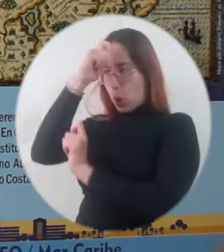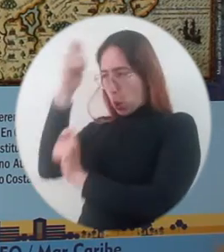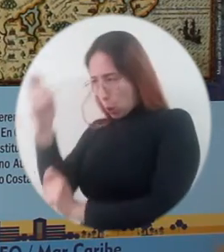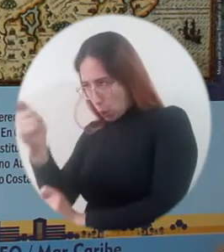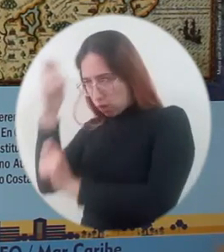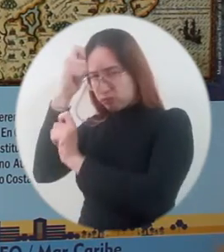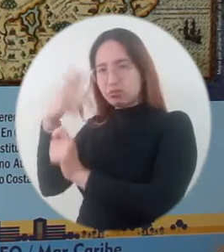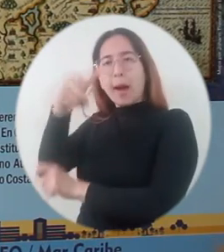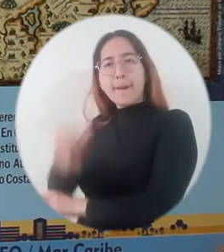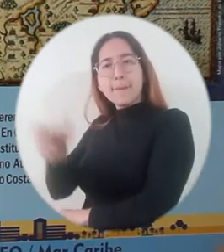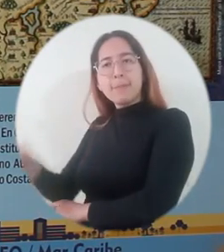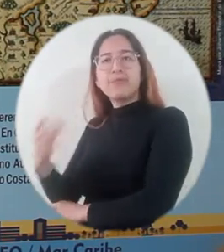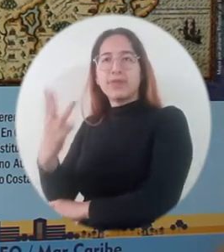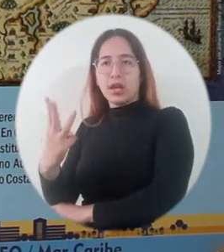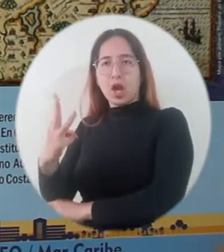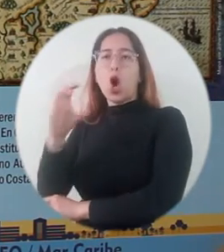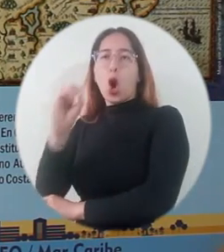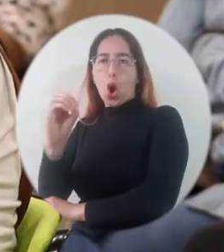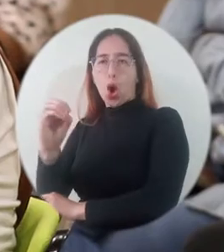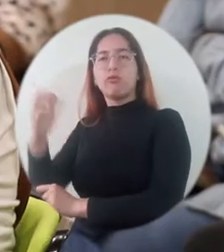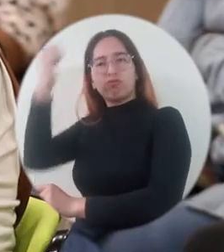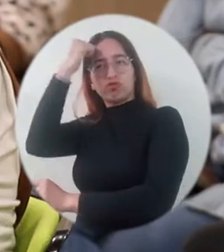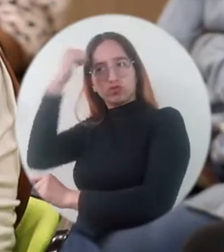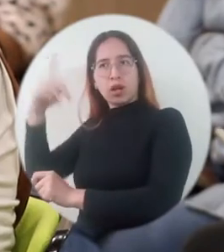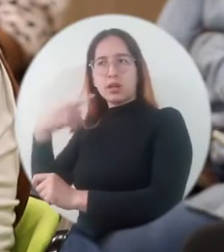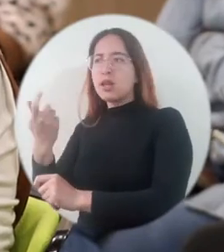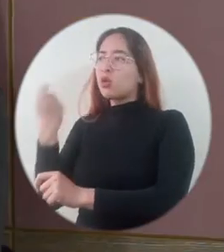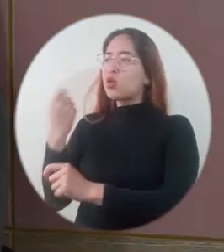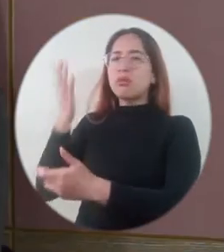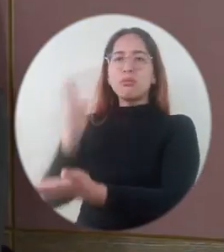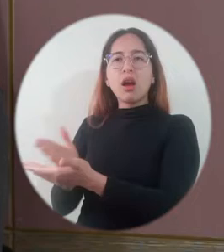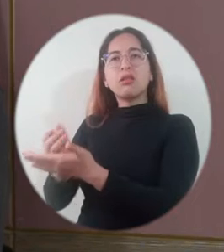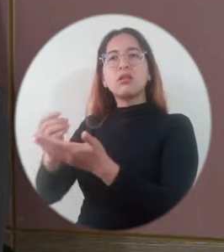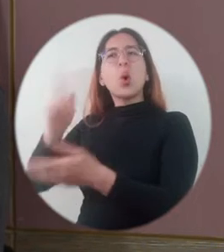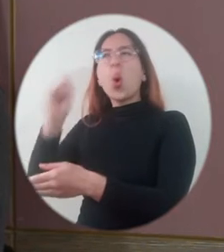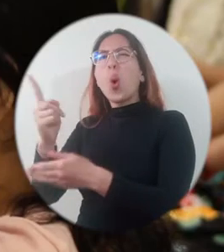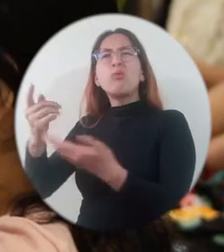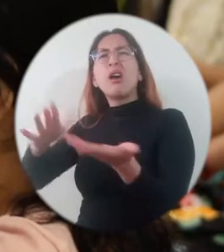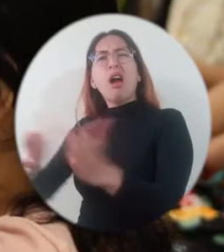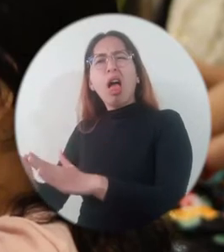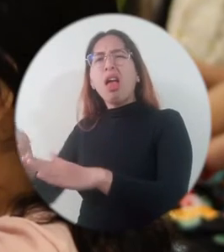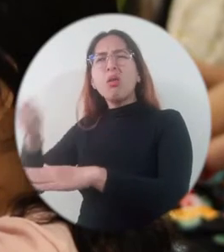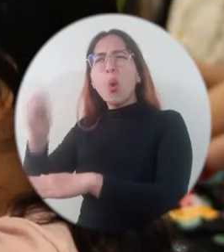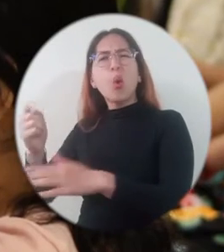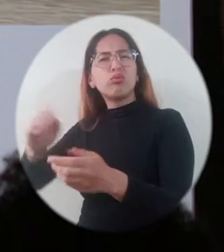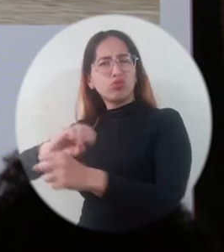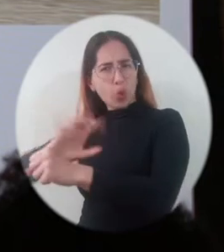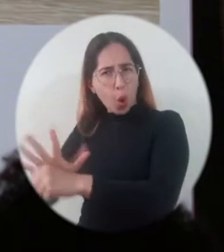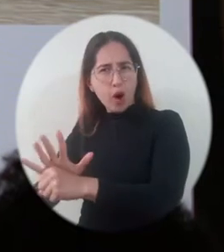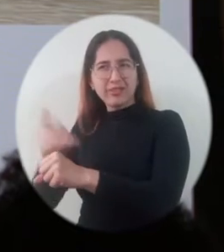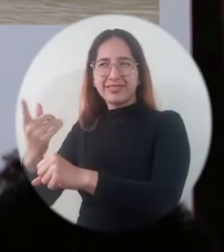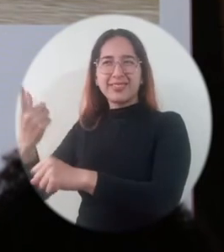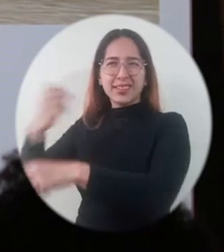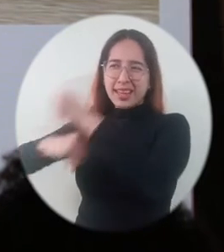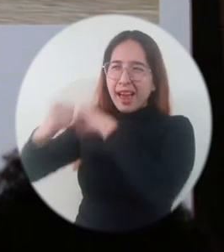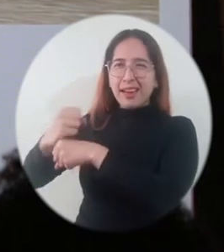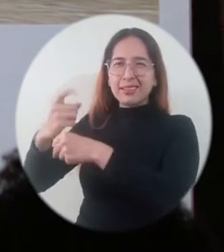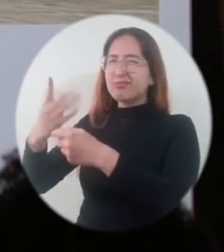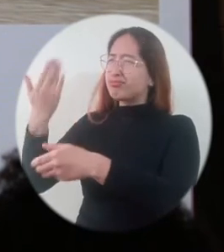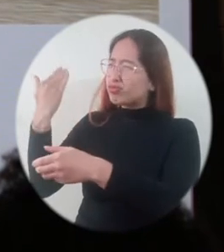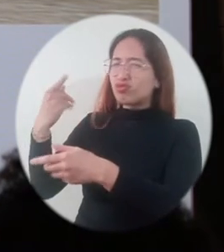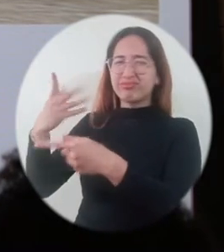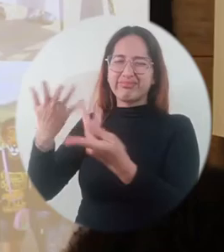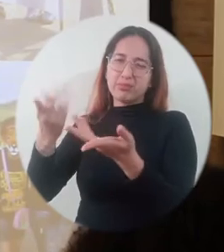homenaje a diferentes profes que lamentablemente fallecieron en el último año por parte del COVID, que aportaron